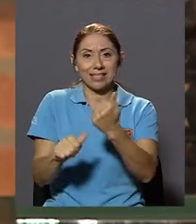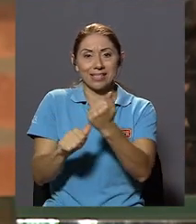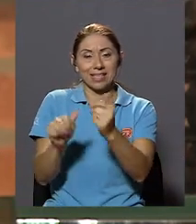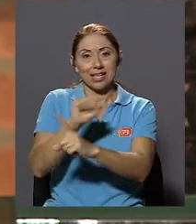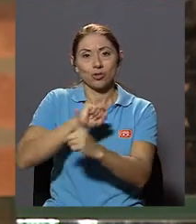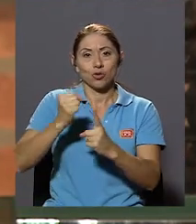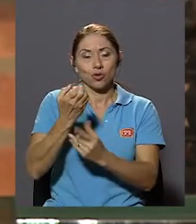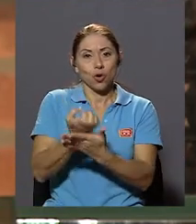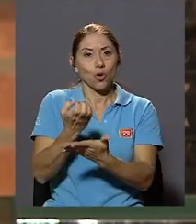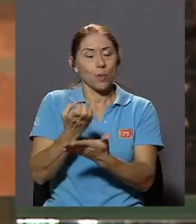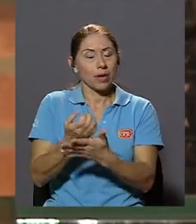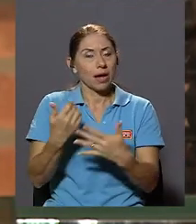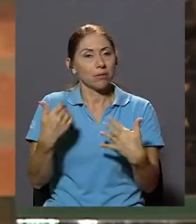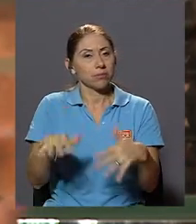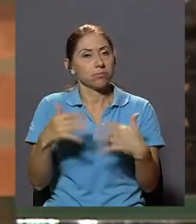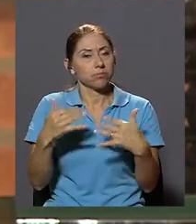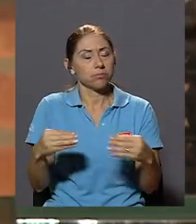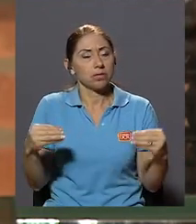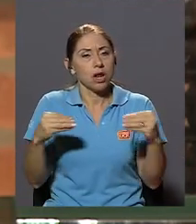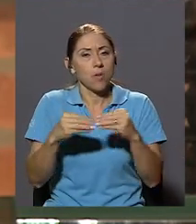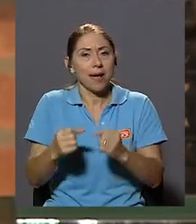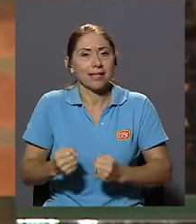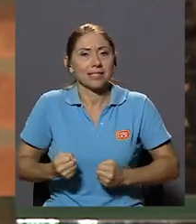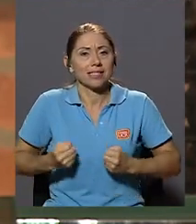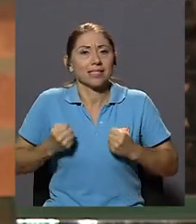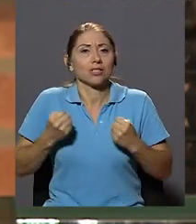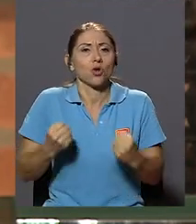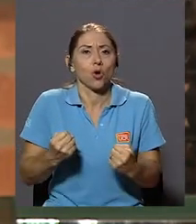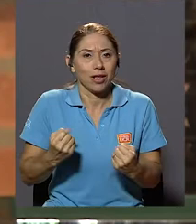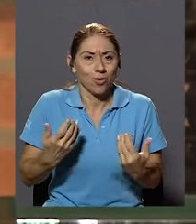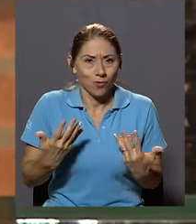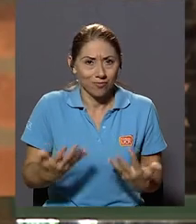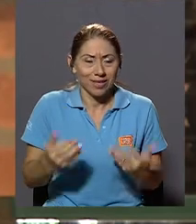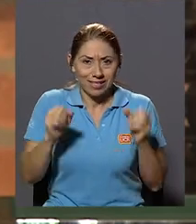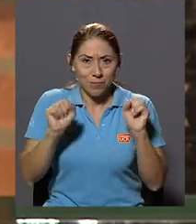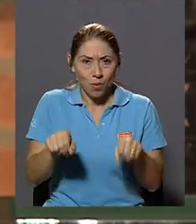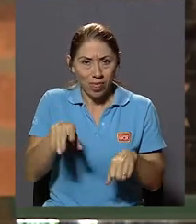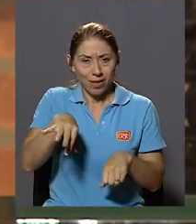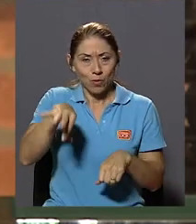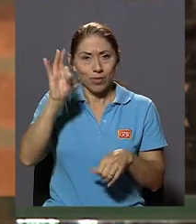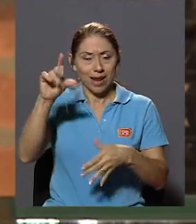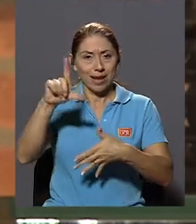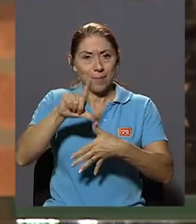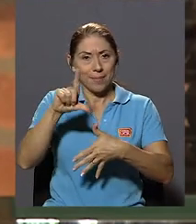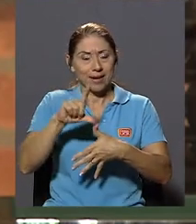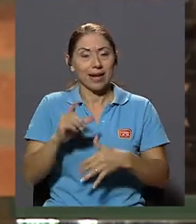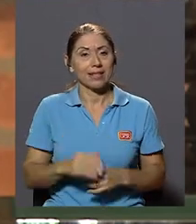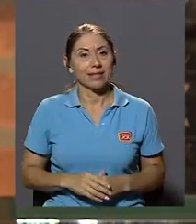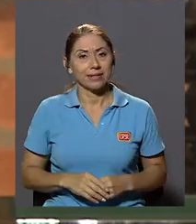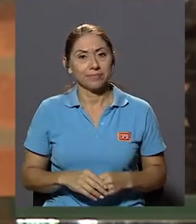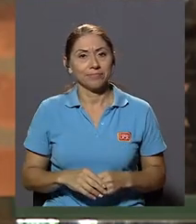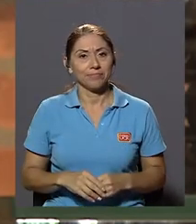asistencia Socioeconómica De lo más Sólido Que uno puede Encontrar En América Latina